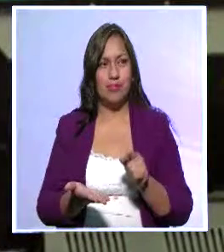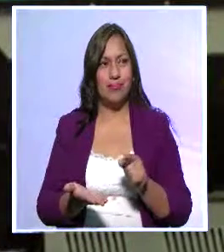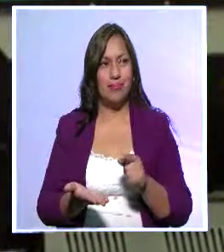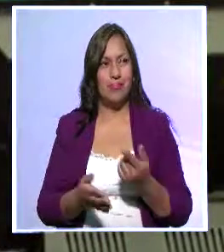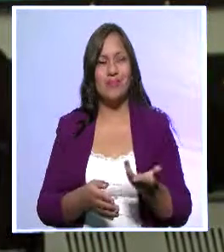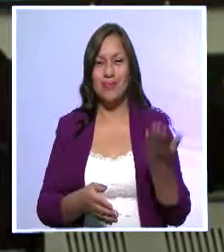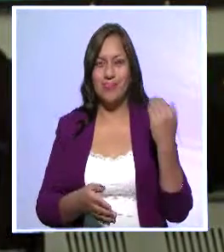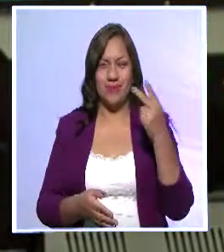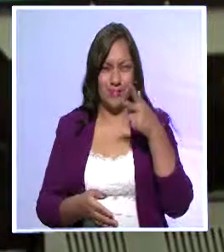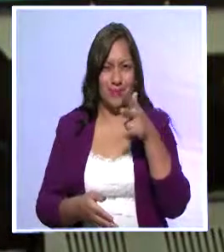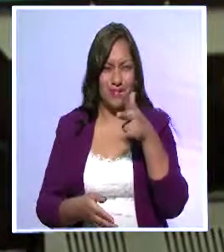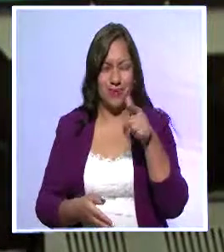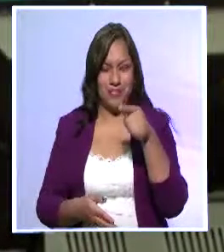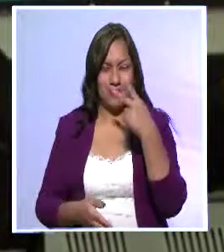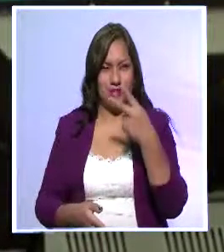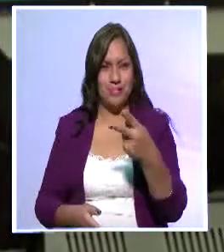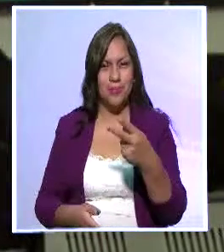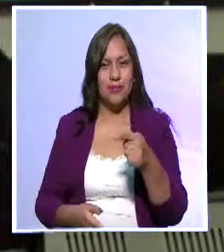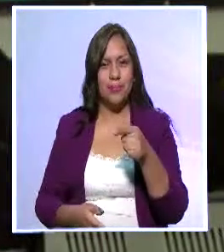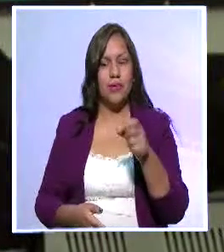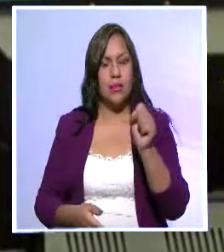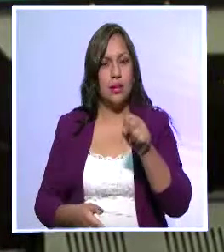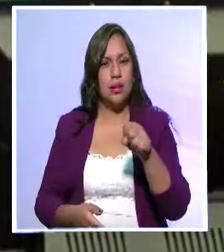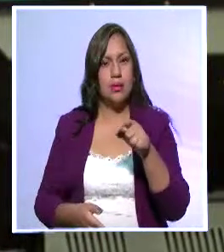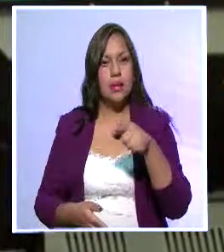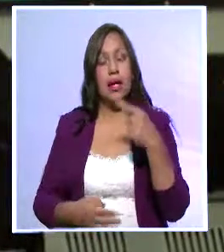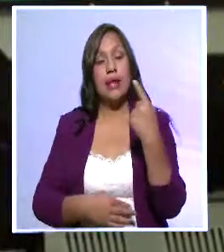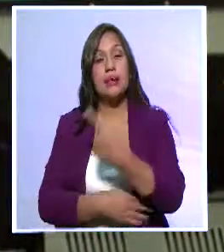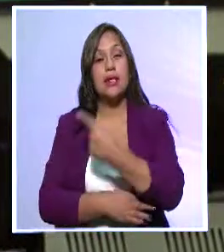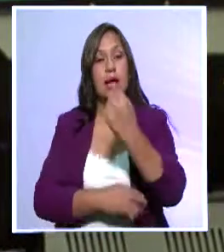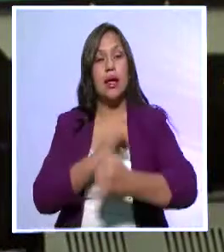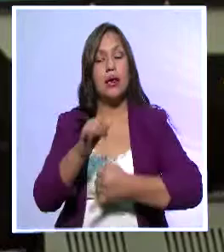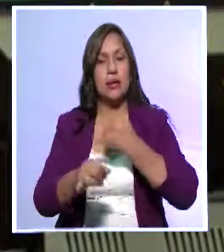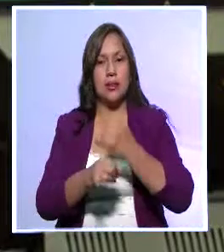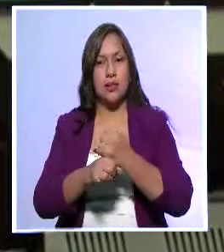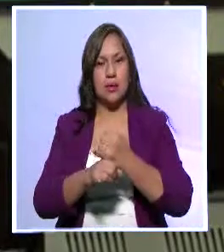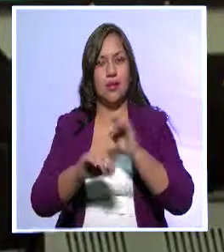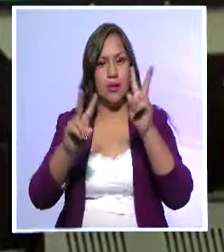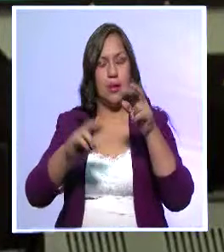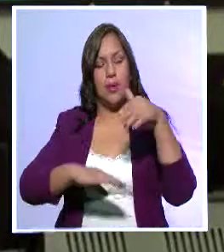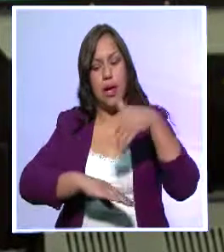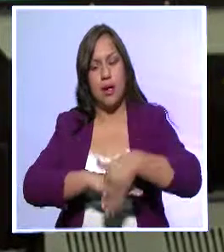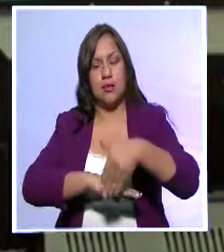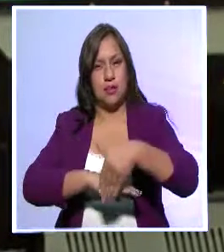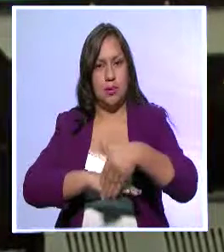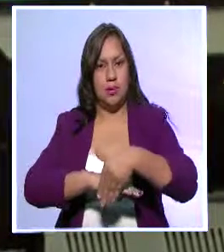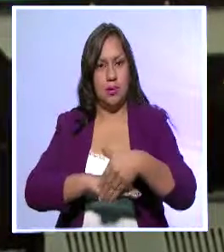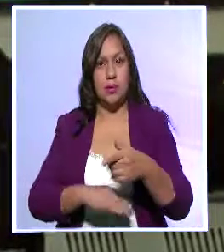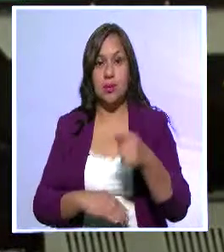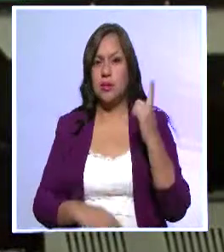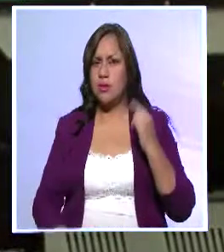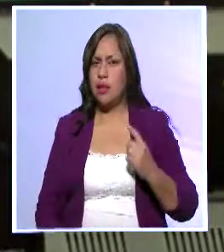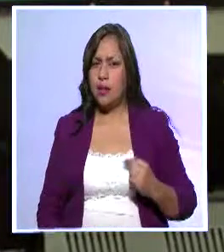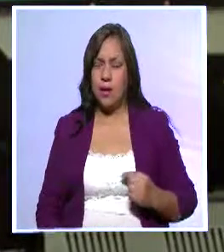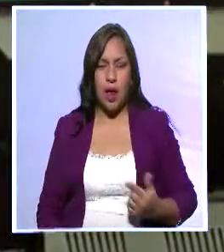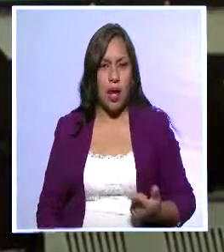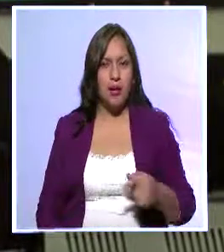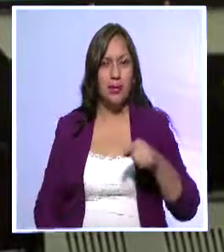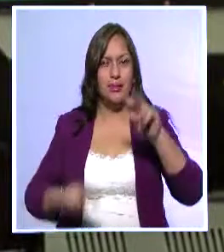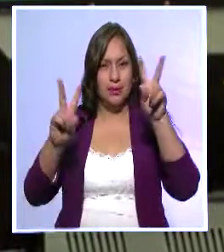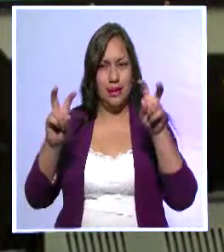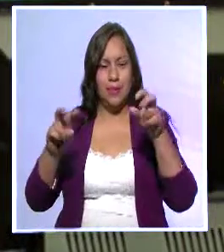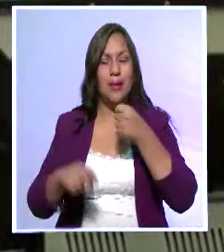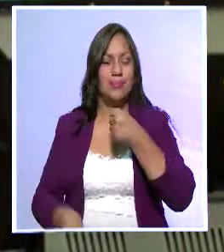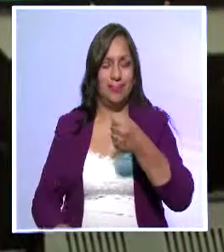en el video precedente a propósito del Día Internacional de los Archivos. Los detalles sobre este tema los